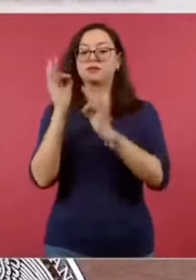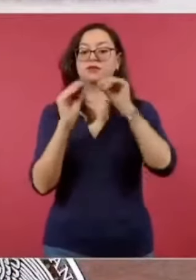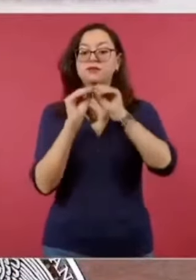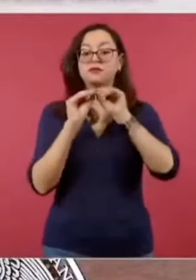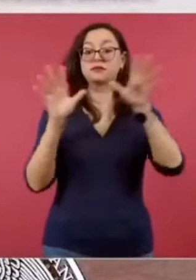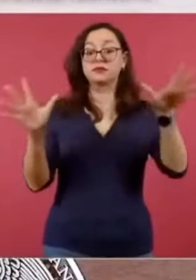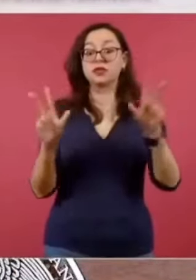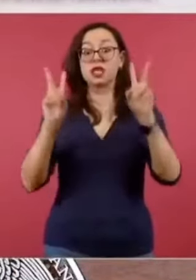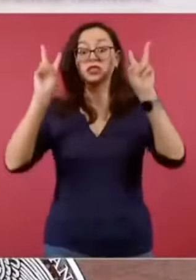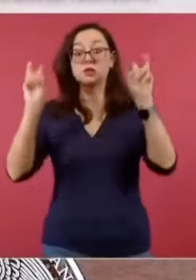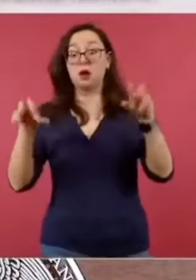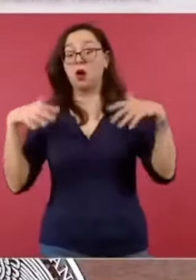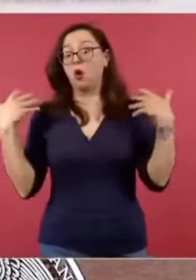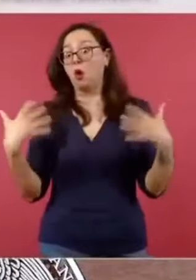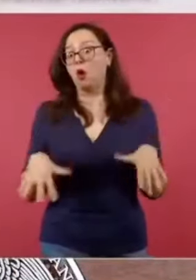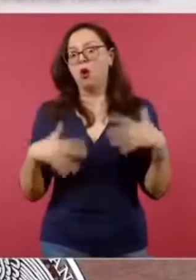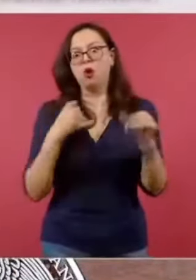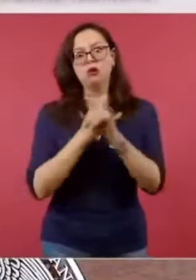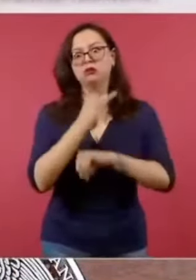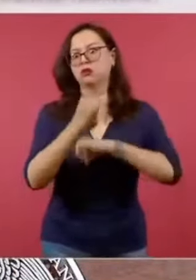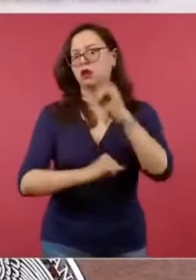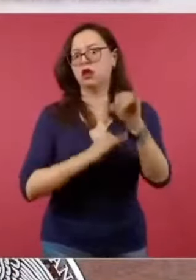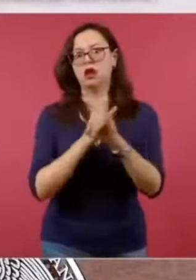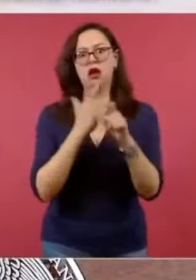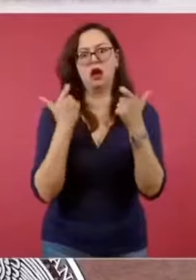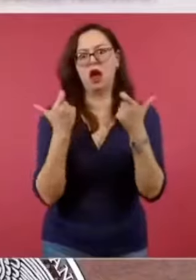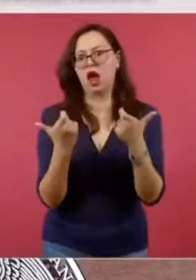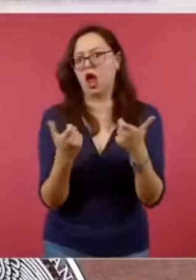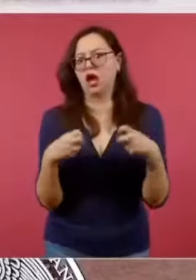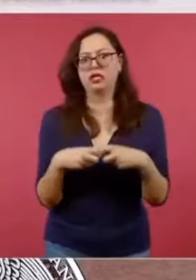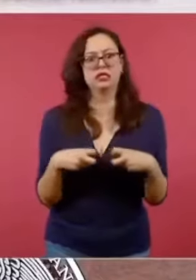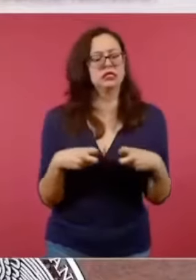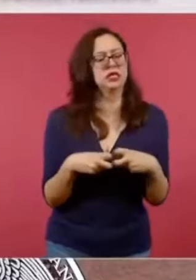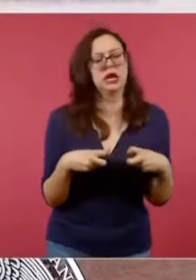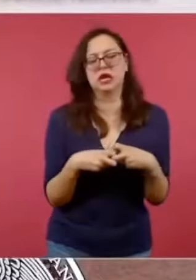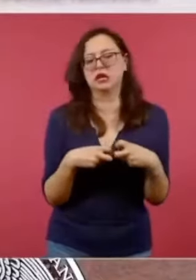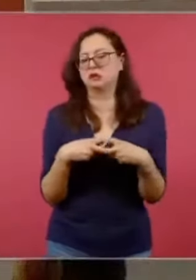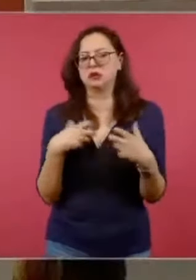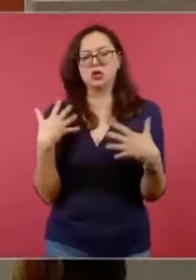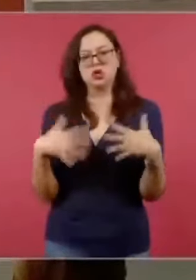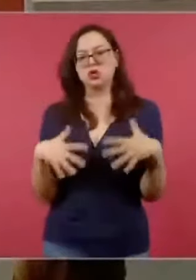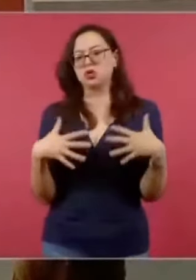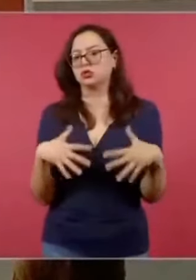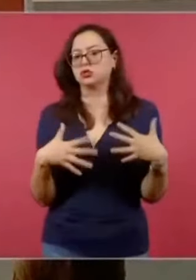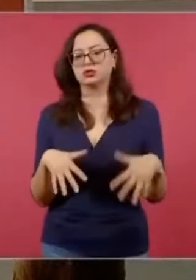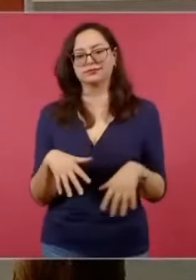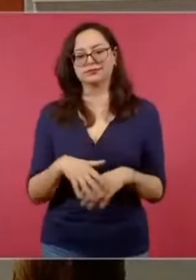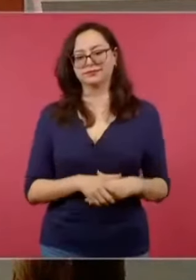nerviosismo de los mercados por la reforma judicial. Vamos a ver.